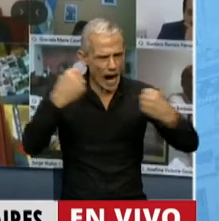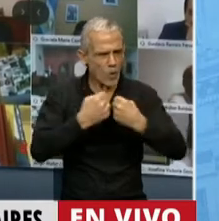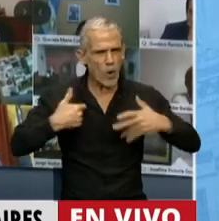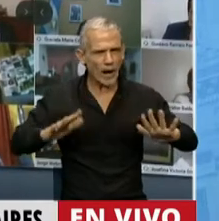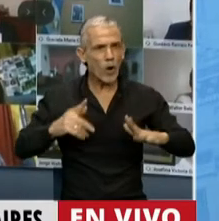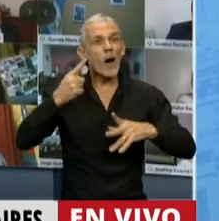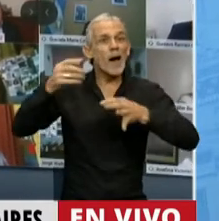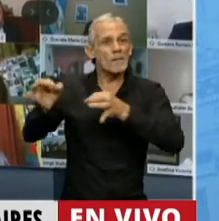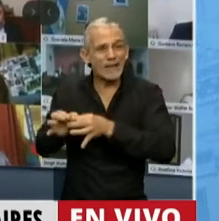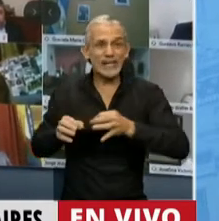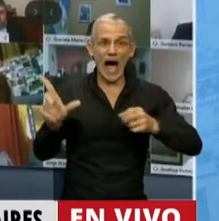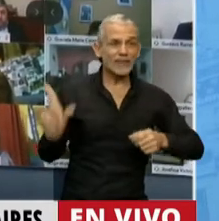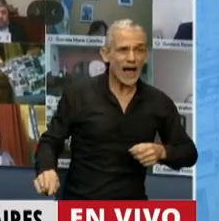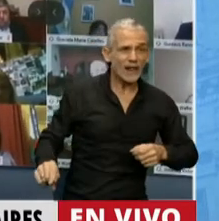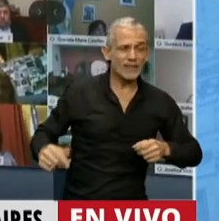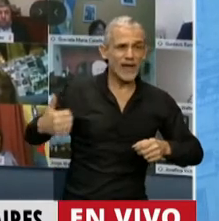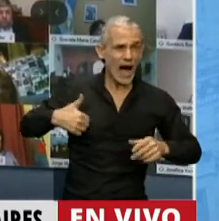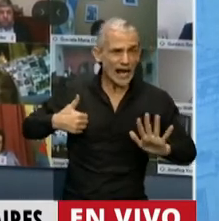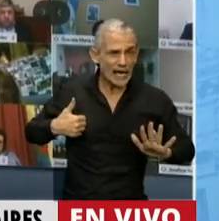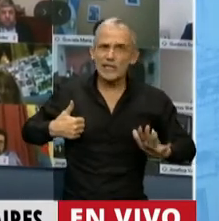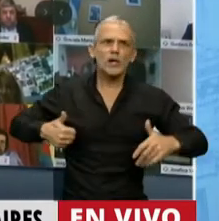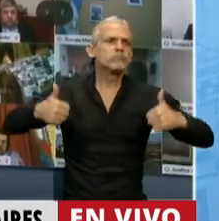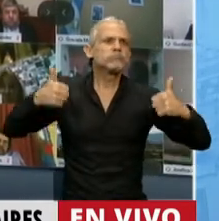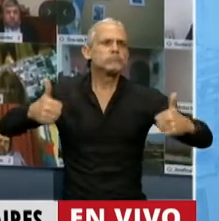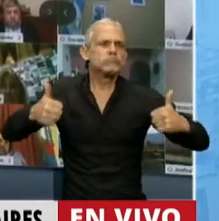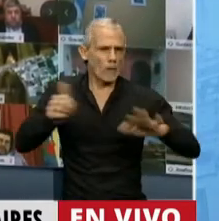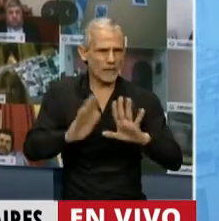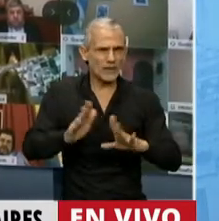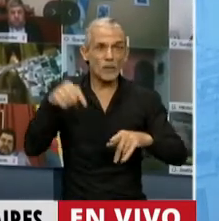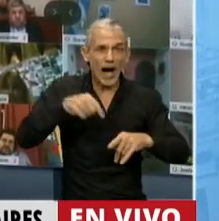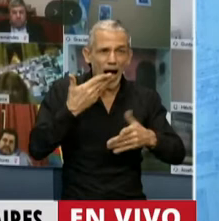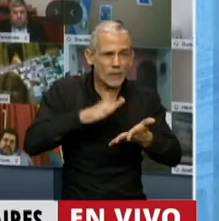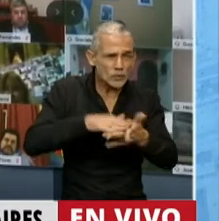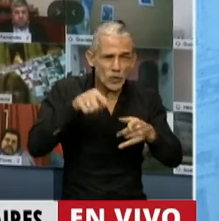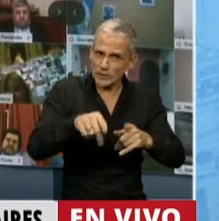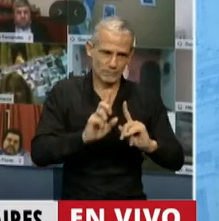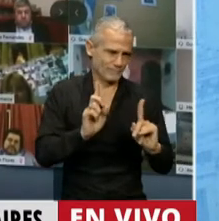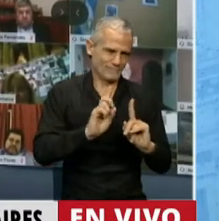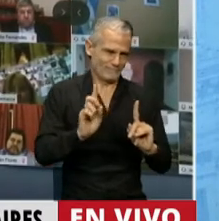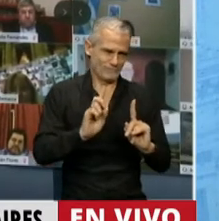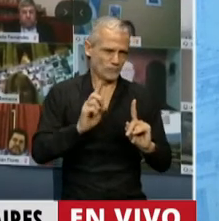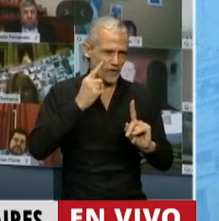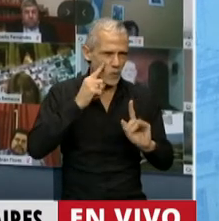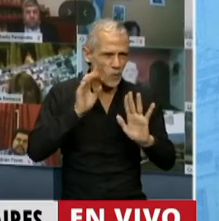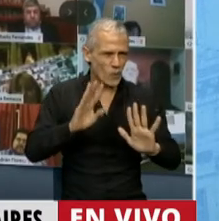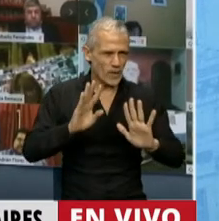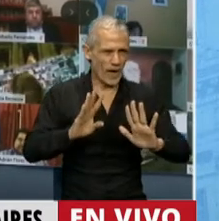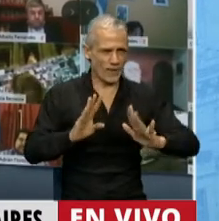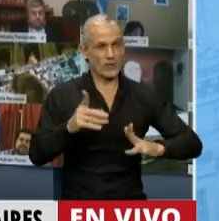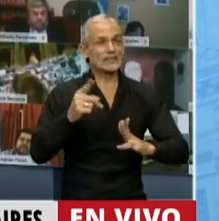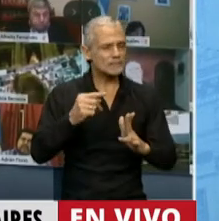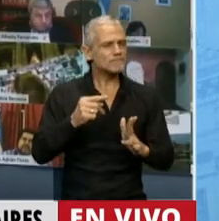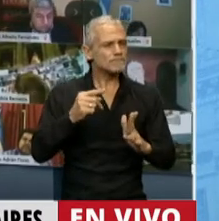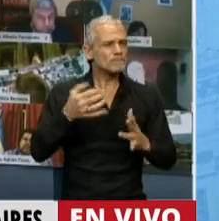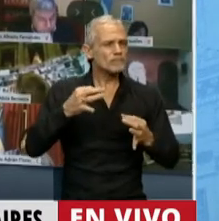Claramente Malvinas y Antártida y Argentina no tienen nada que ver con lo que estamos discutiendo acá. Entonces, tenemos que decir lo